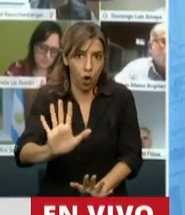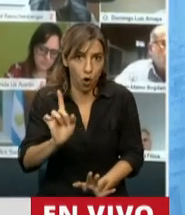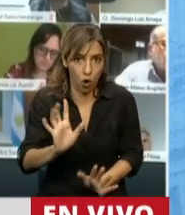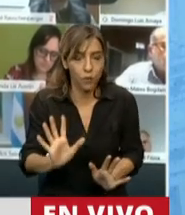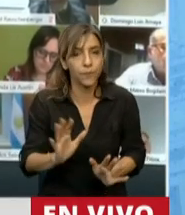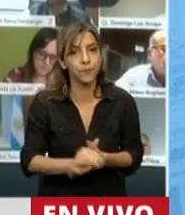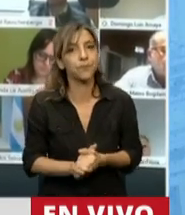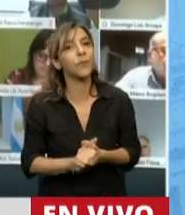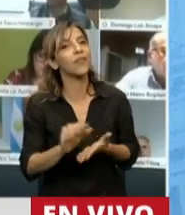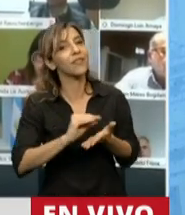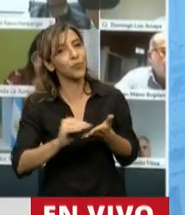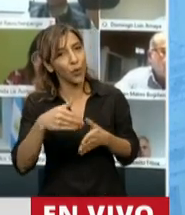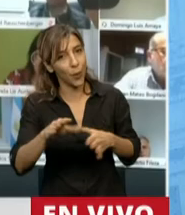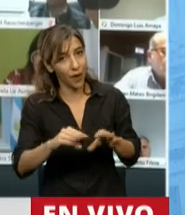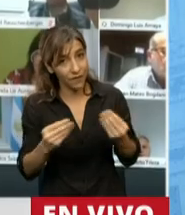por favor?